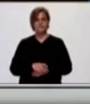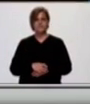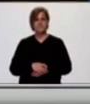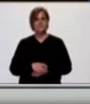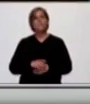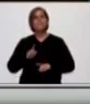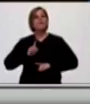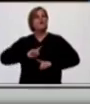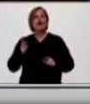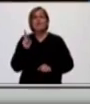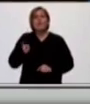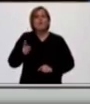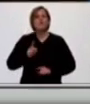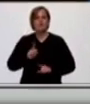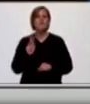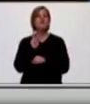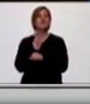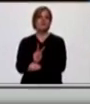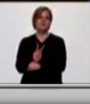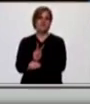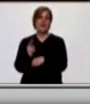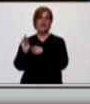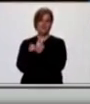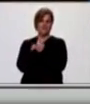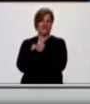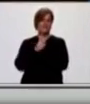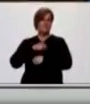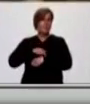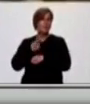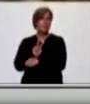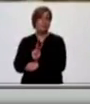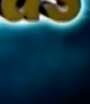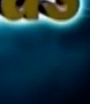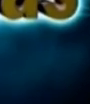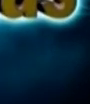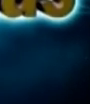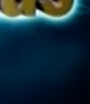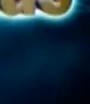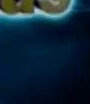No es algo para prohibir, es para cuidarnos. Es época de cuidarnos. Muchas gracias.